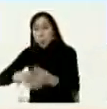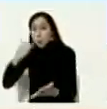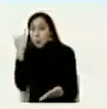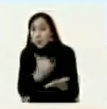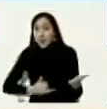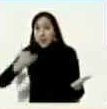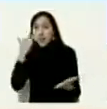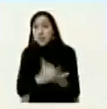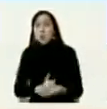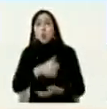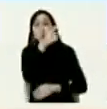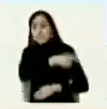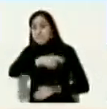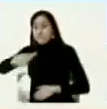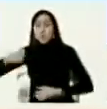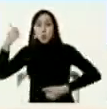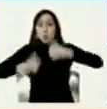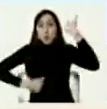candidaturas